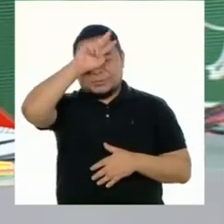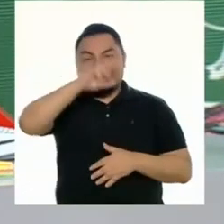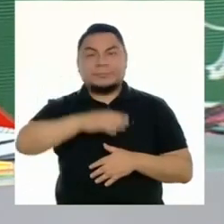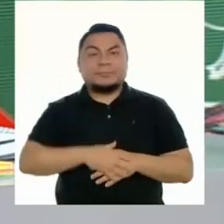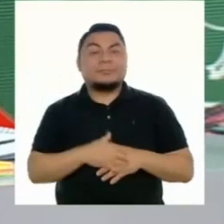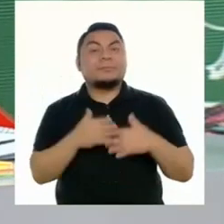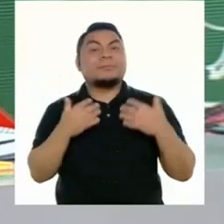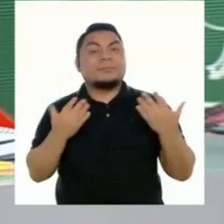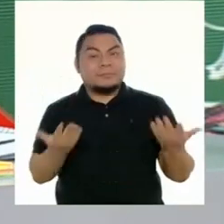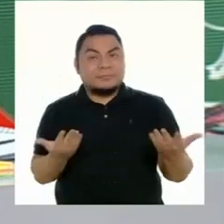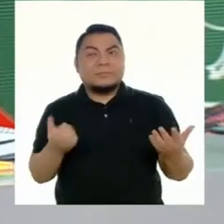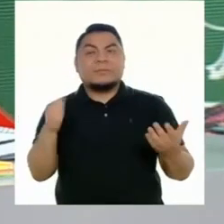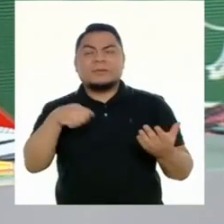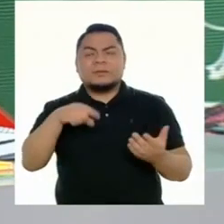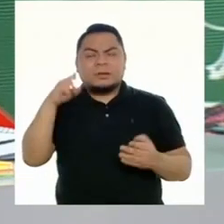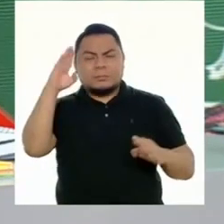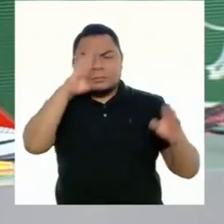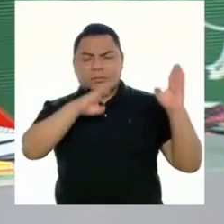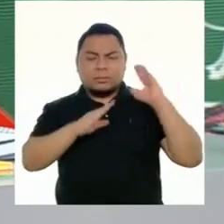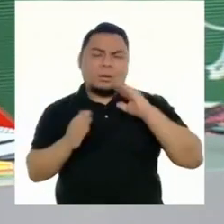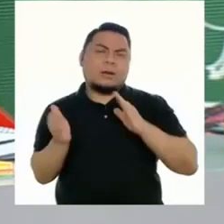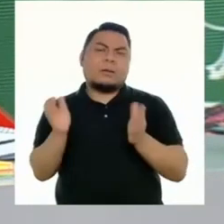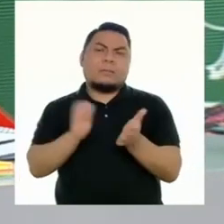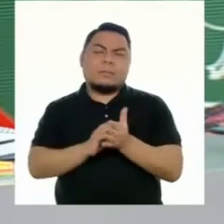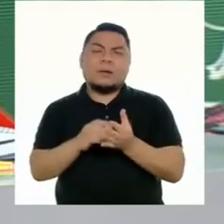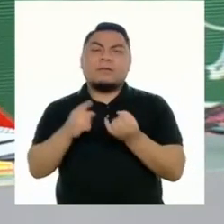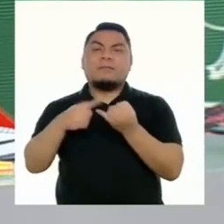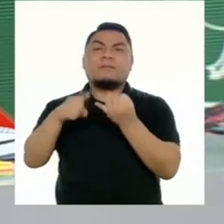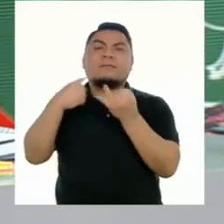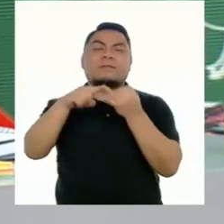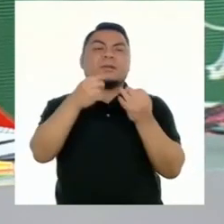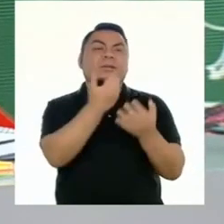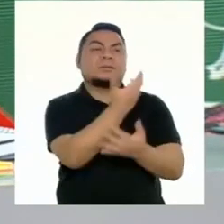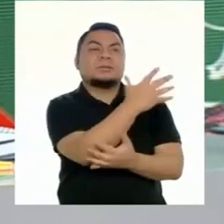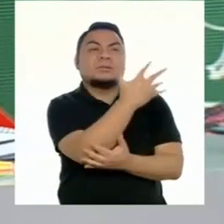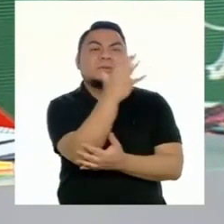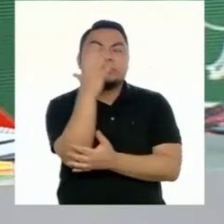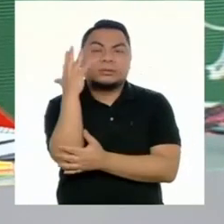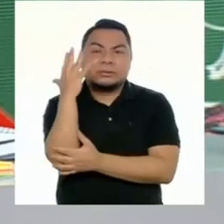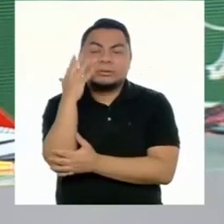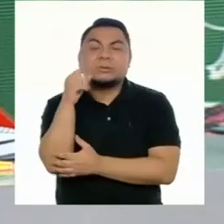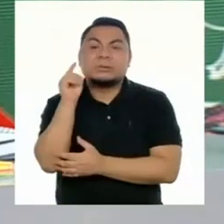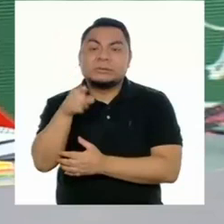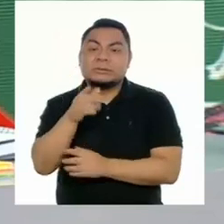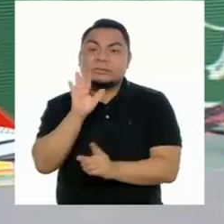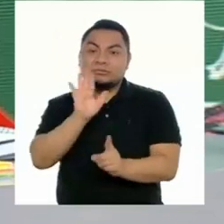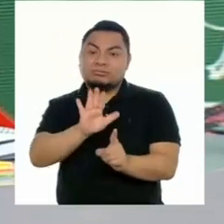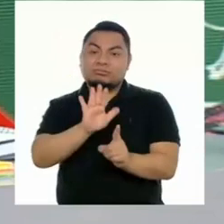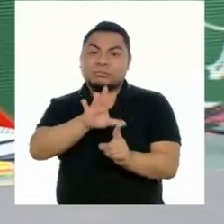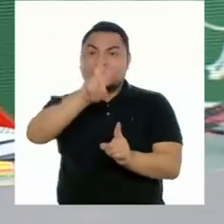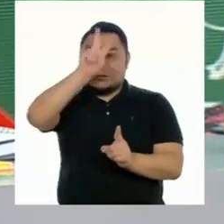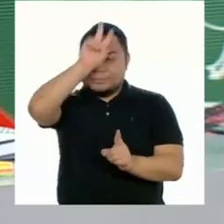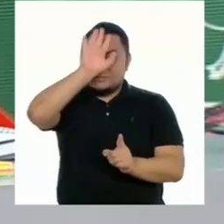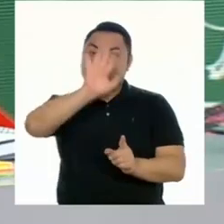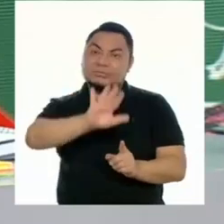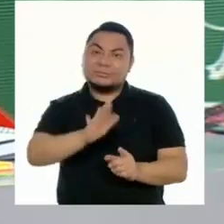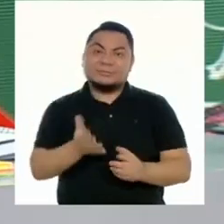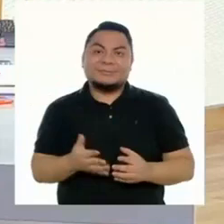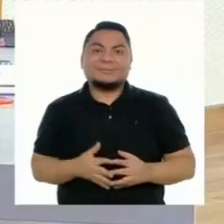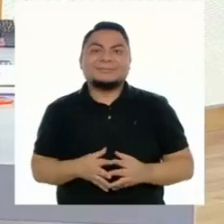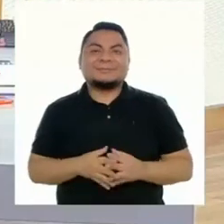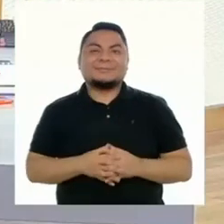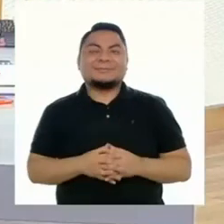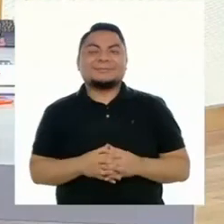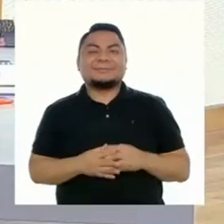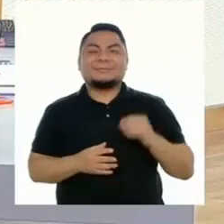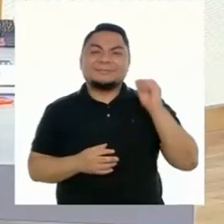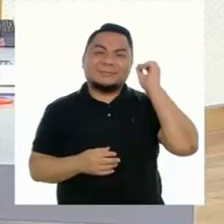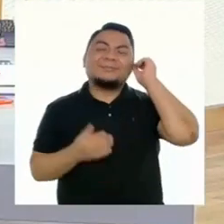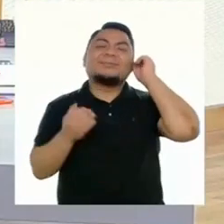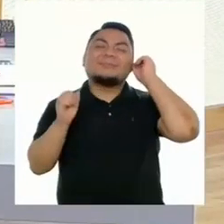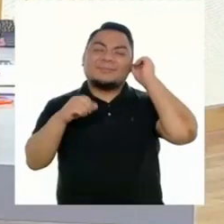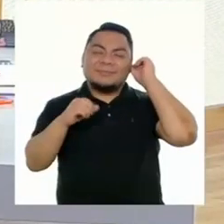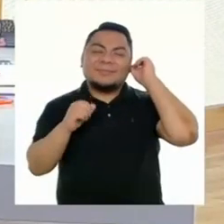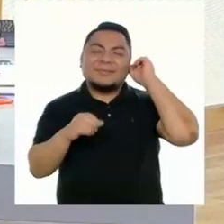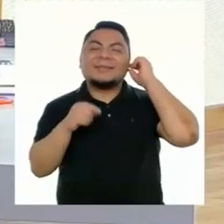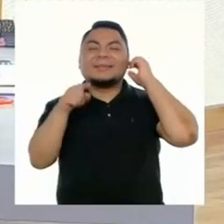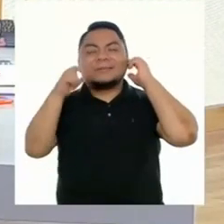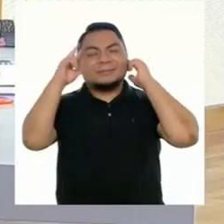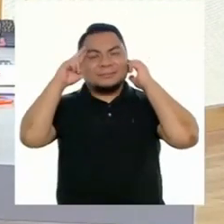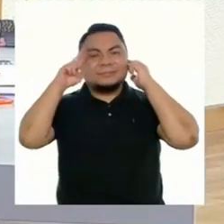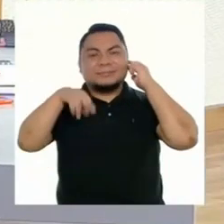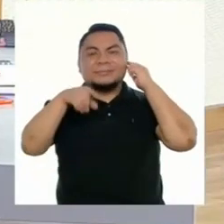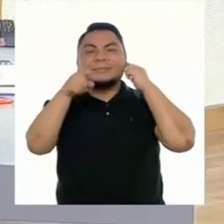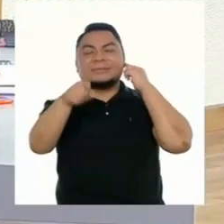Es decir, preocuparnos más por la biodiversidad que caracteriza a nuestro país. Y sí,